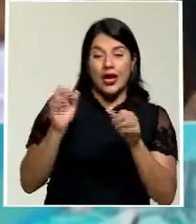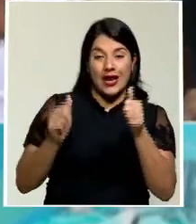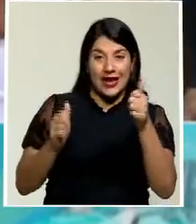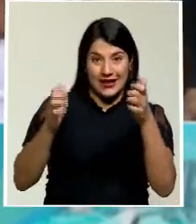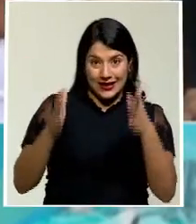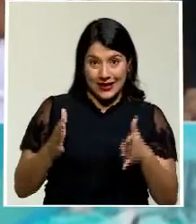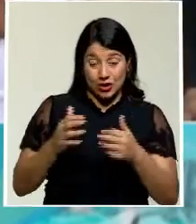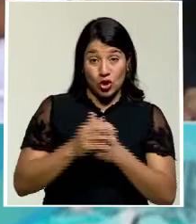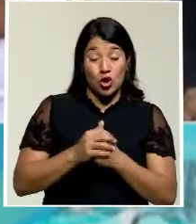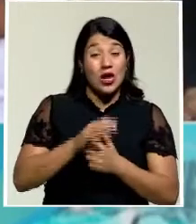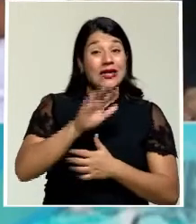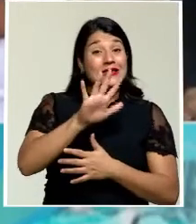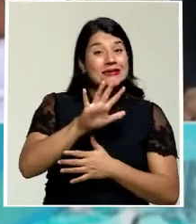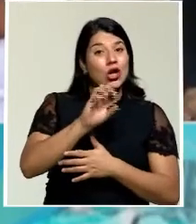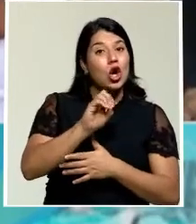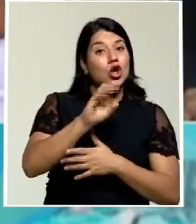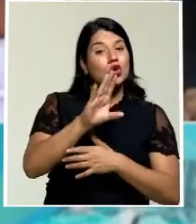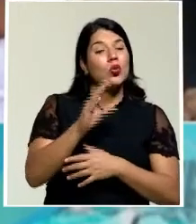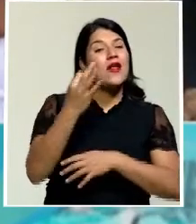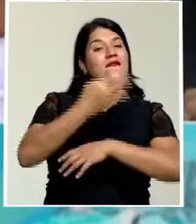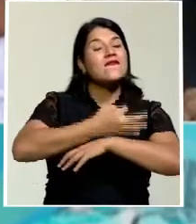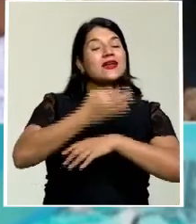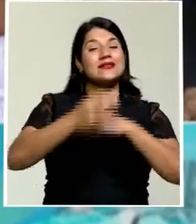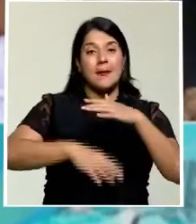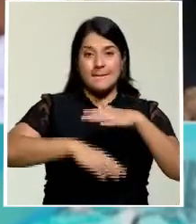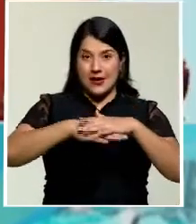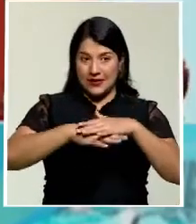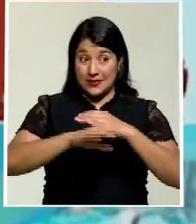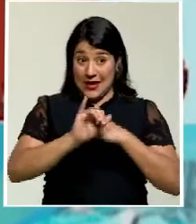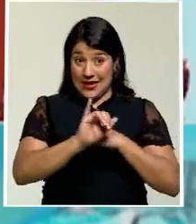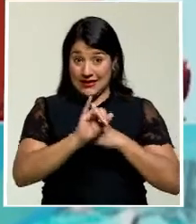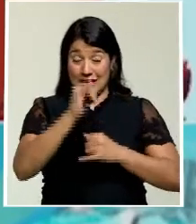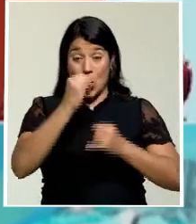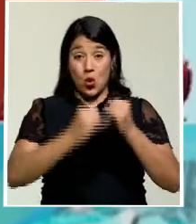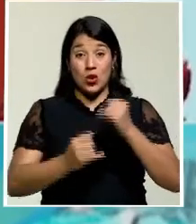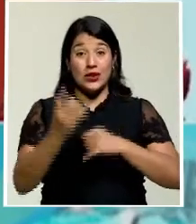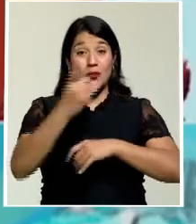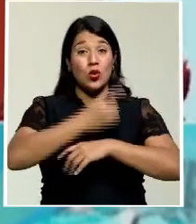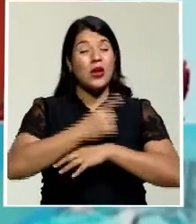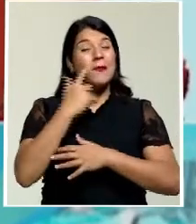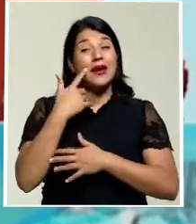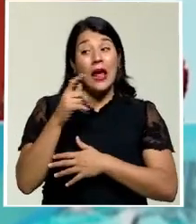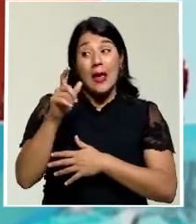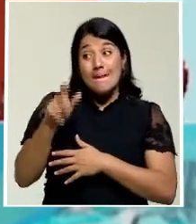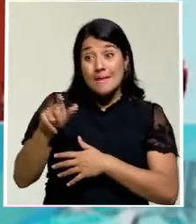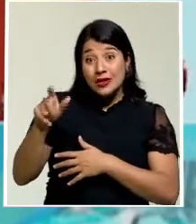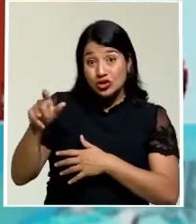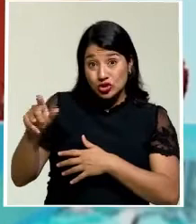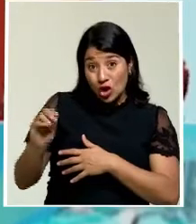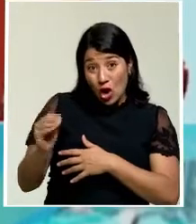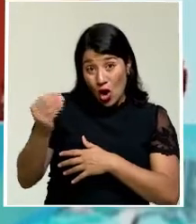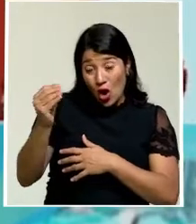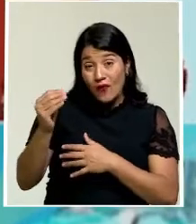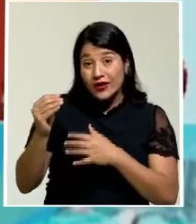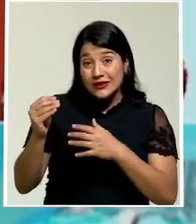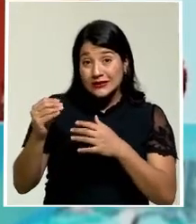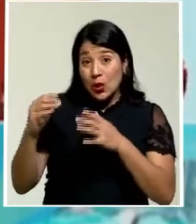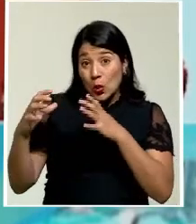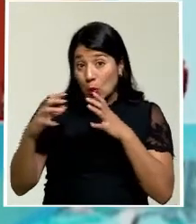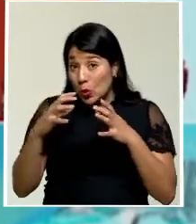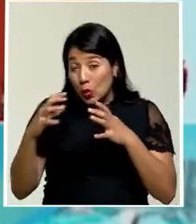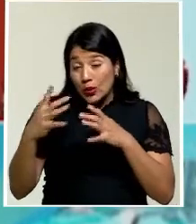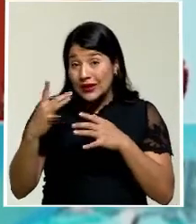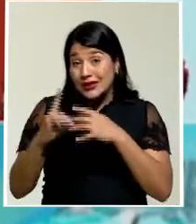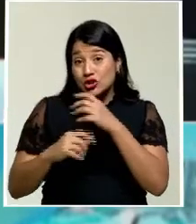El 5 de octubre es la fecha máxima, es el último día en que los nuevos electores pueden acercarse a las oficinas del Tribunal